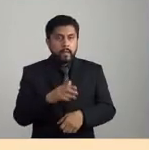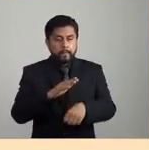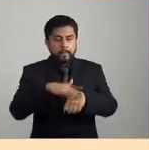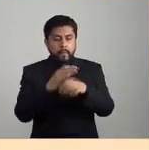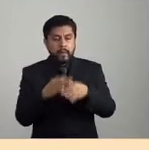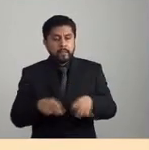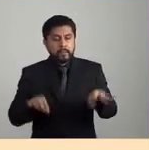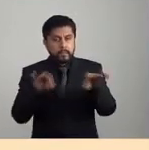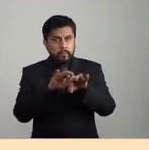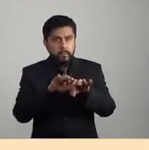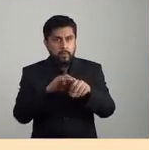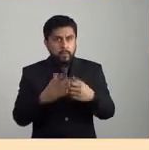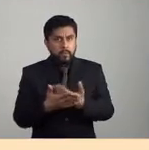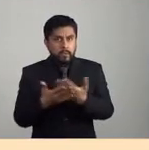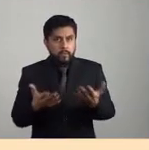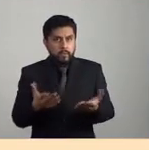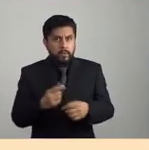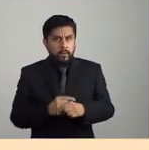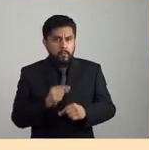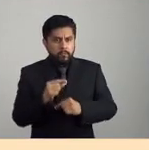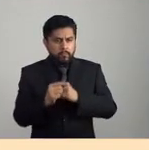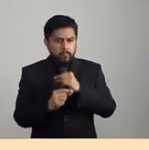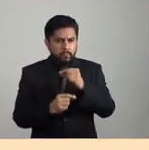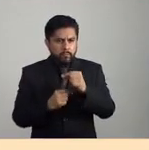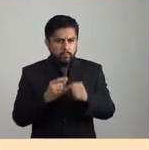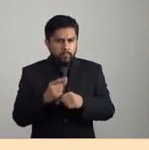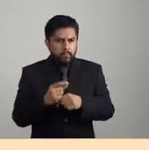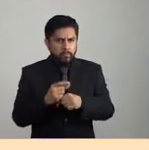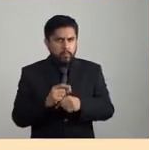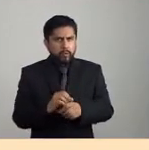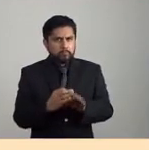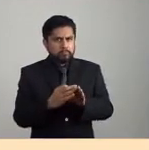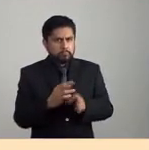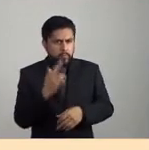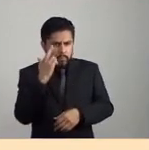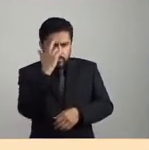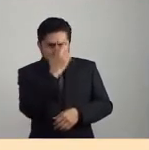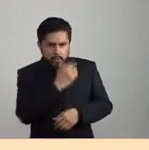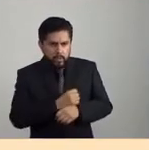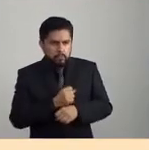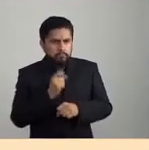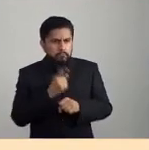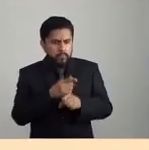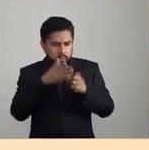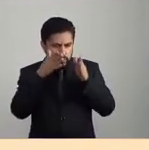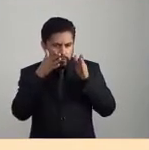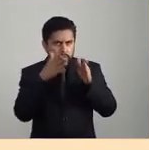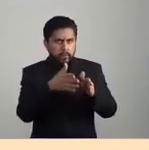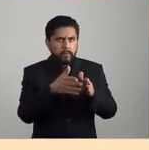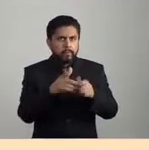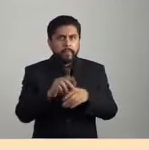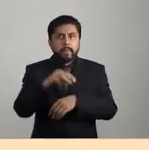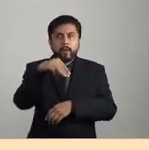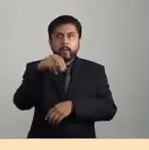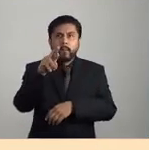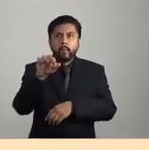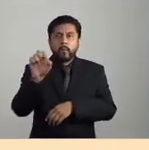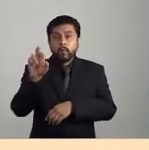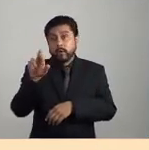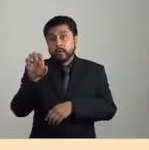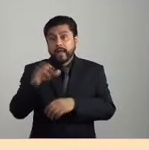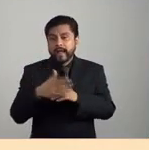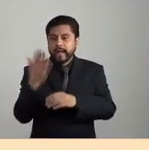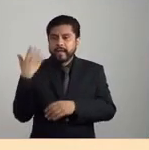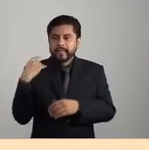hoy tratar de abordar y de encarar desde algunas de las claves que nos propone Moore y la ecología mundo.